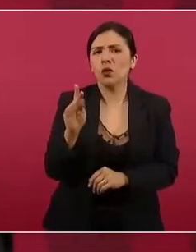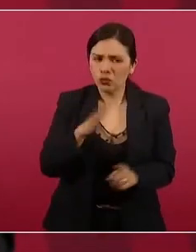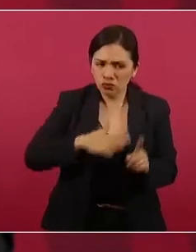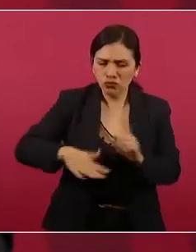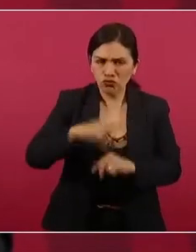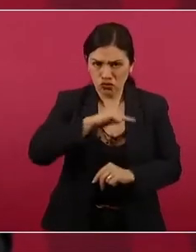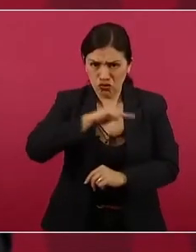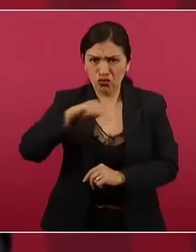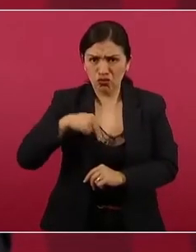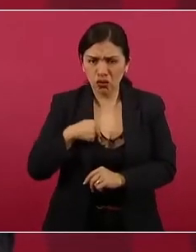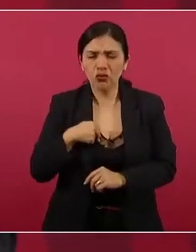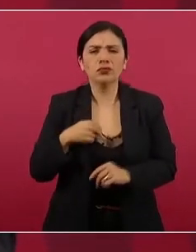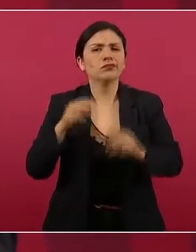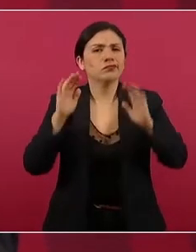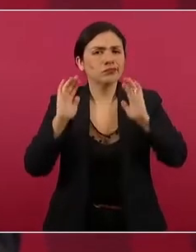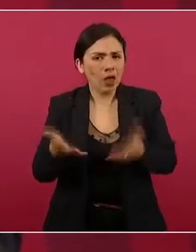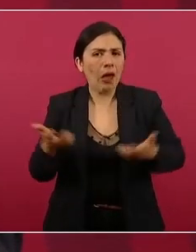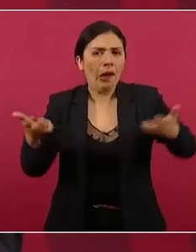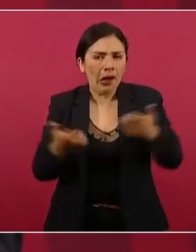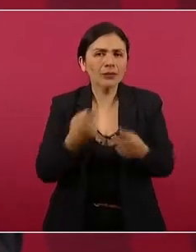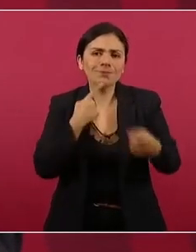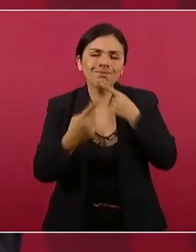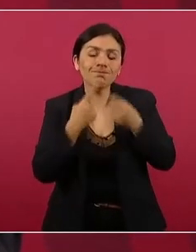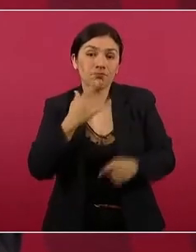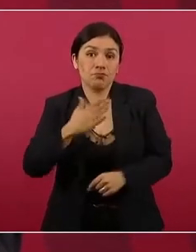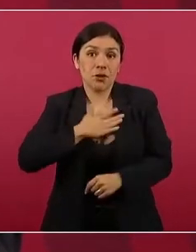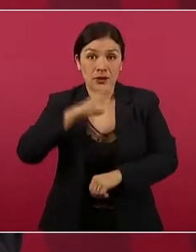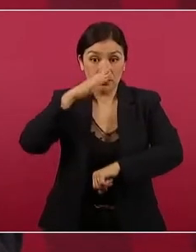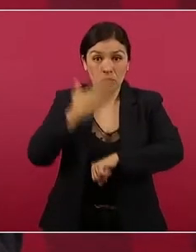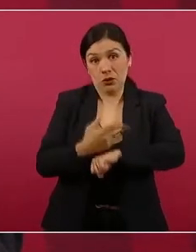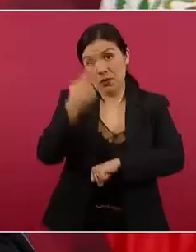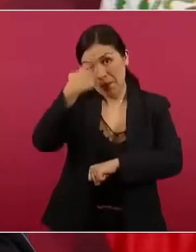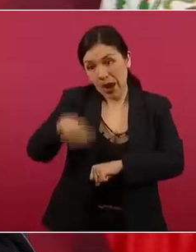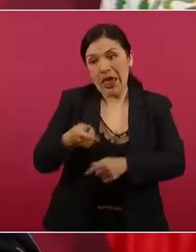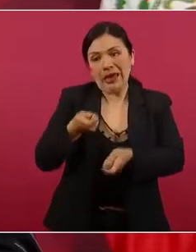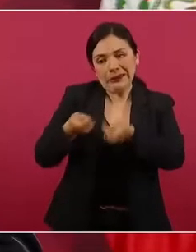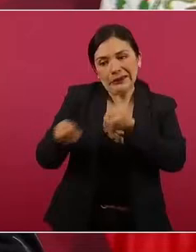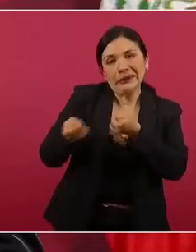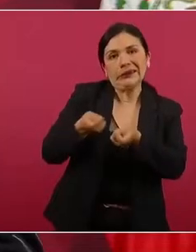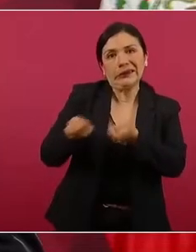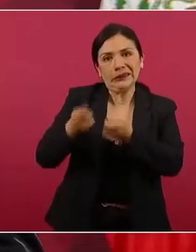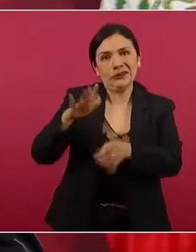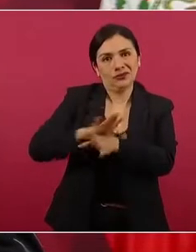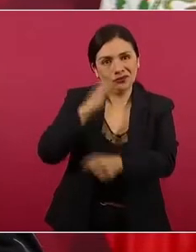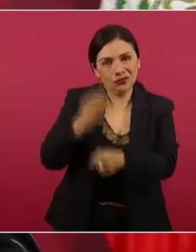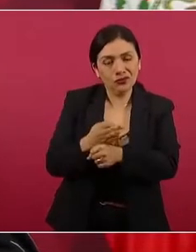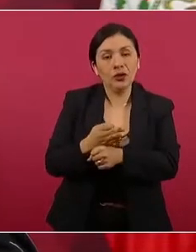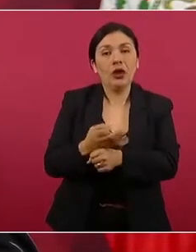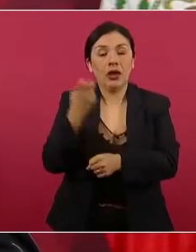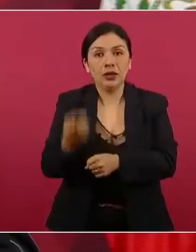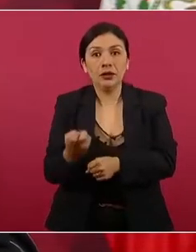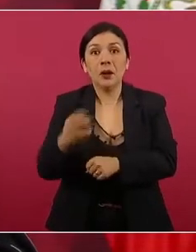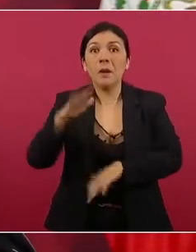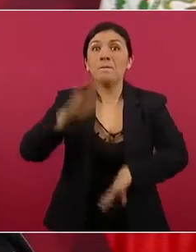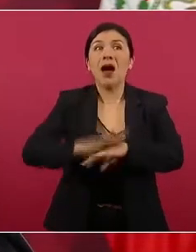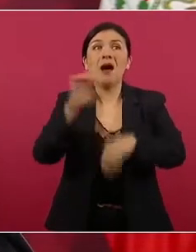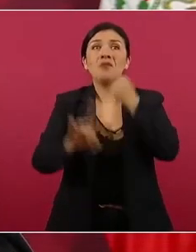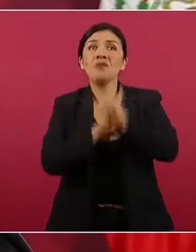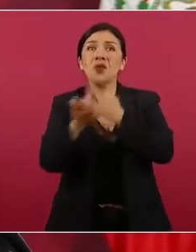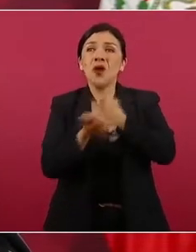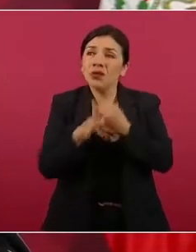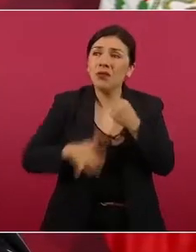haciendo lo que nos corresponde para controlarla y que no nos afecte